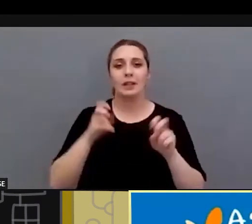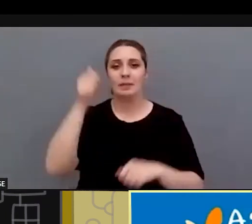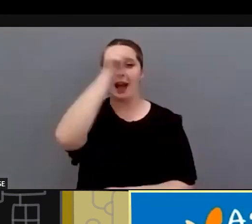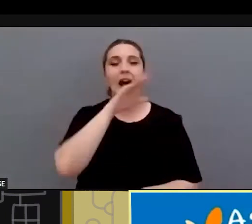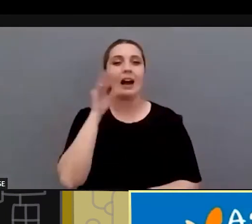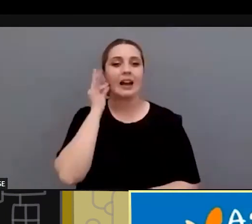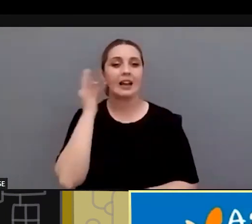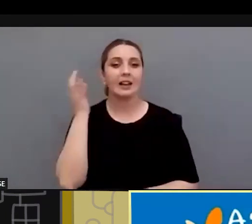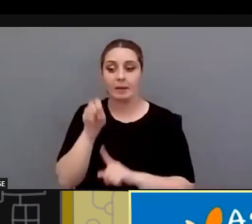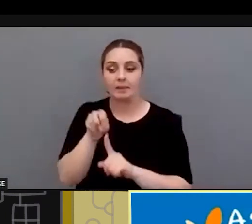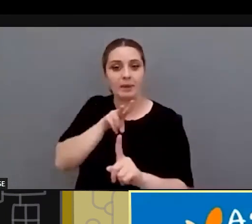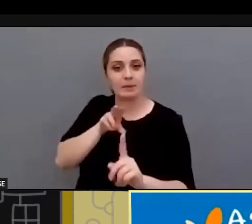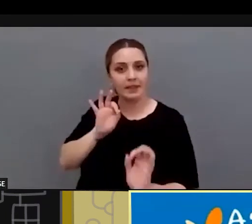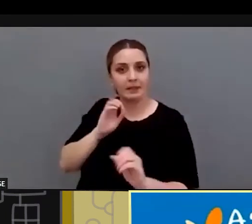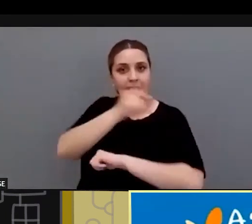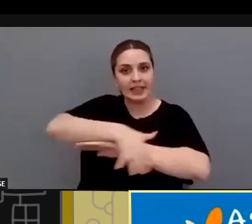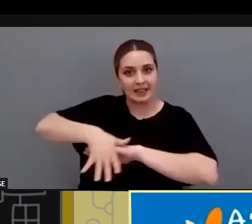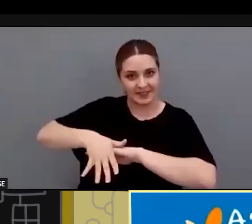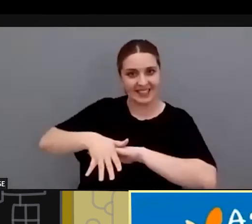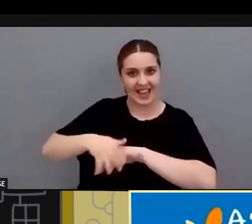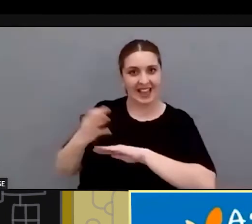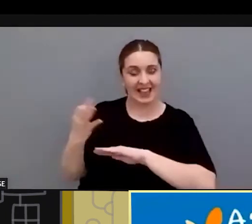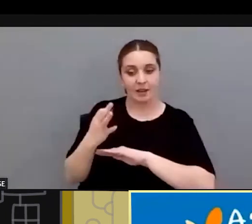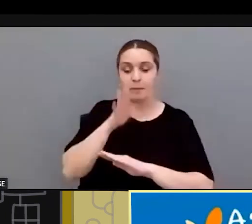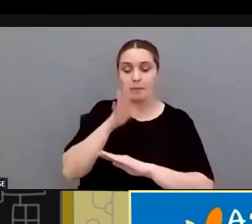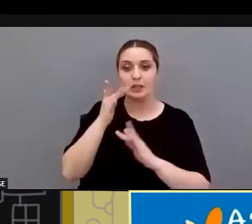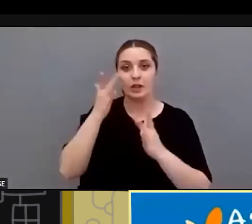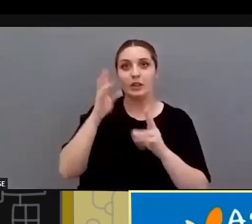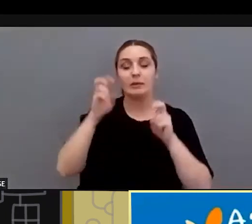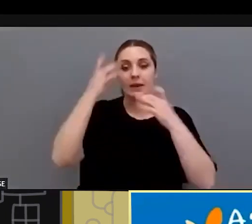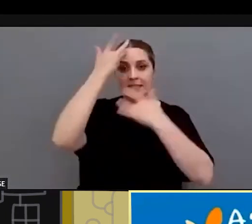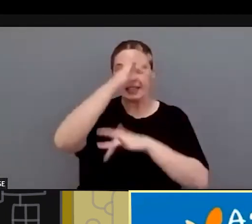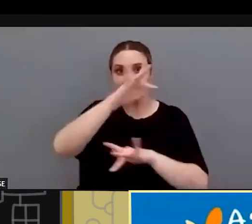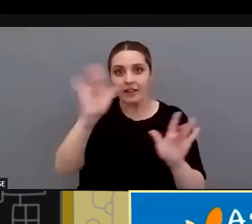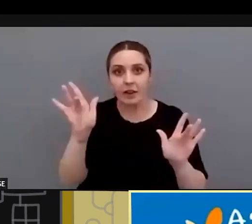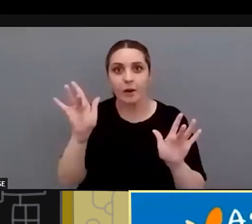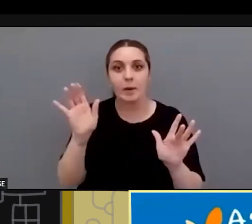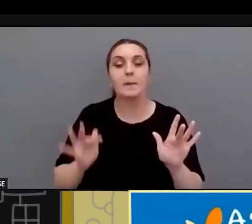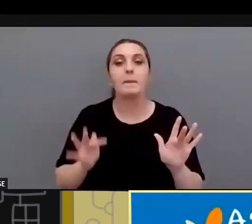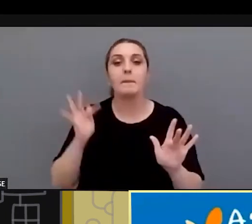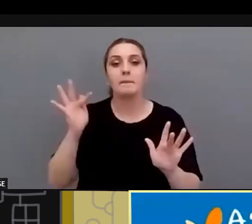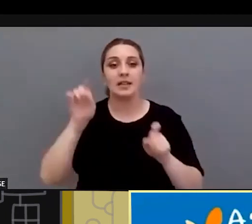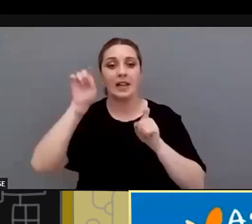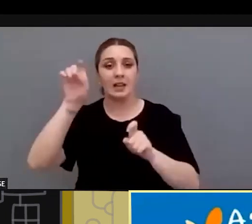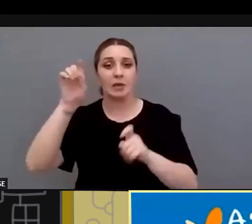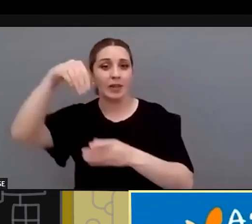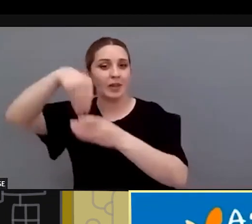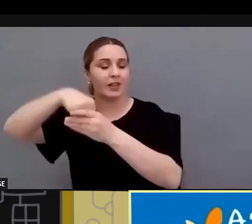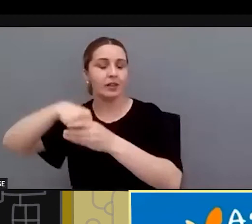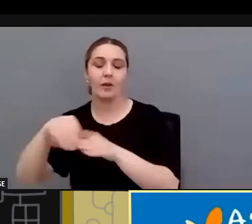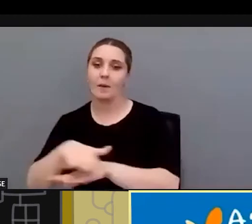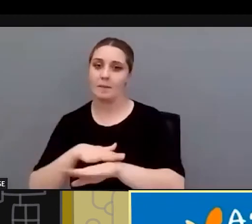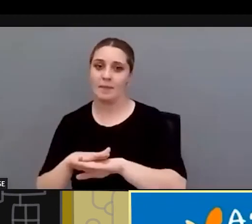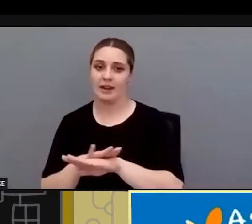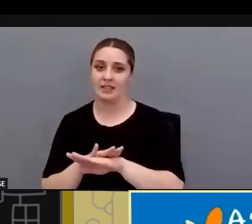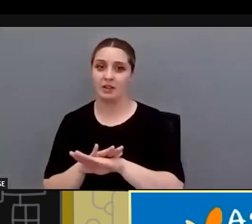desde esa perspectiva transversal y que por tanto la sensibilización y el introducirlo en la educación es esencial en el caso de